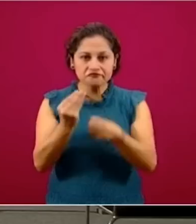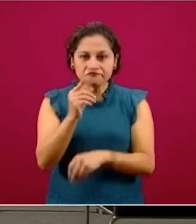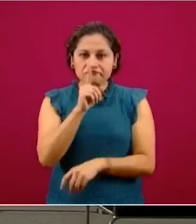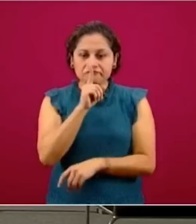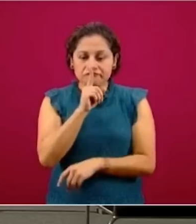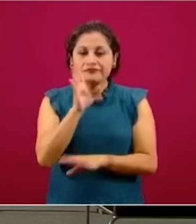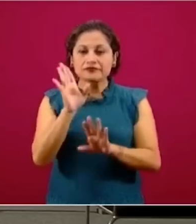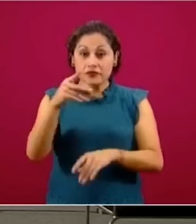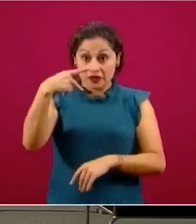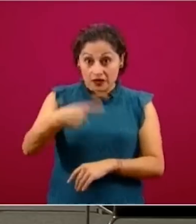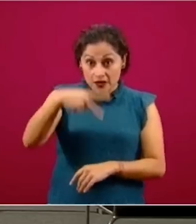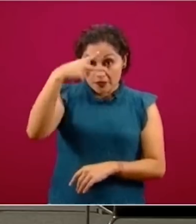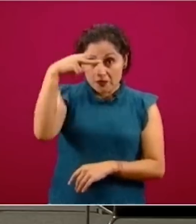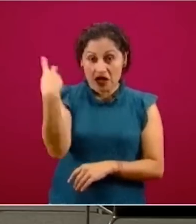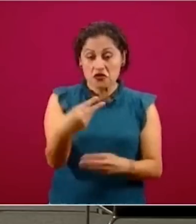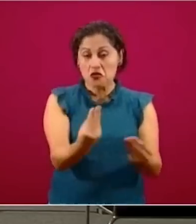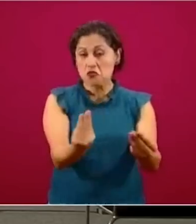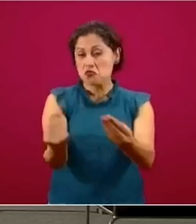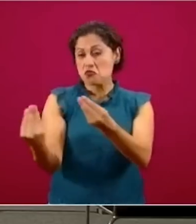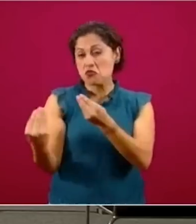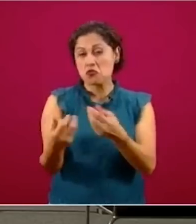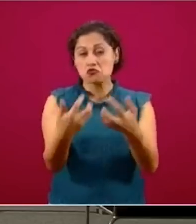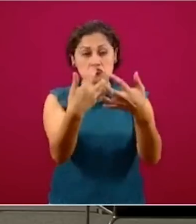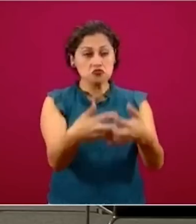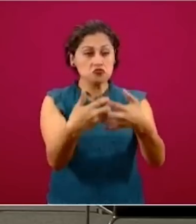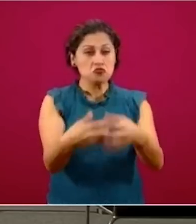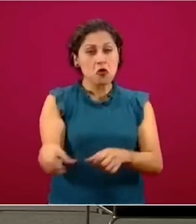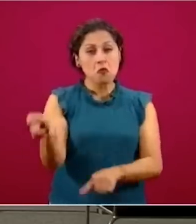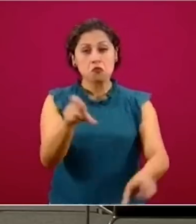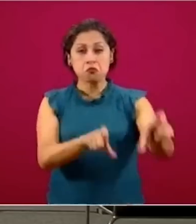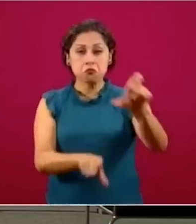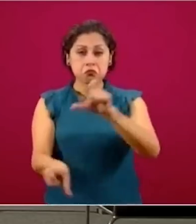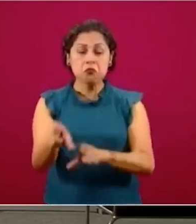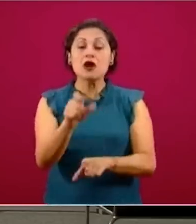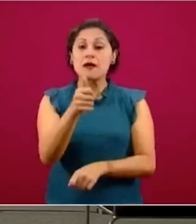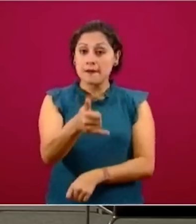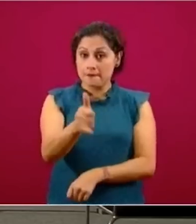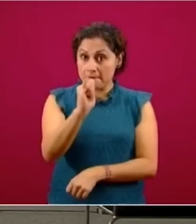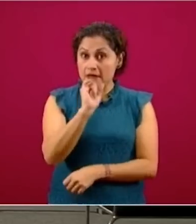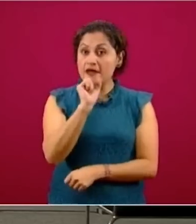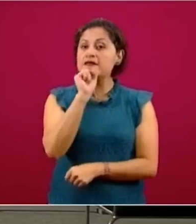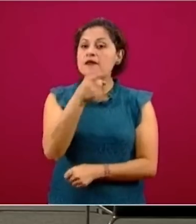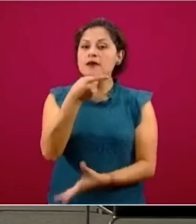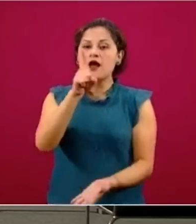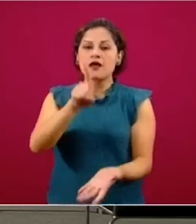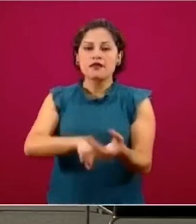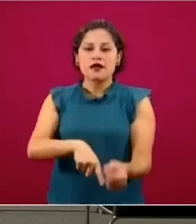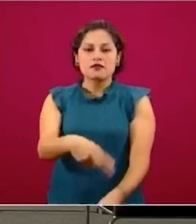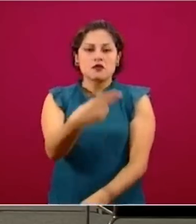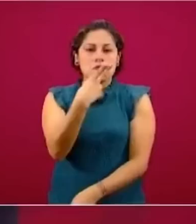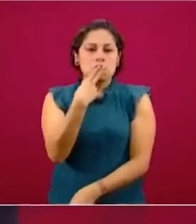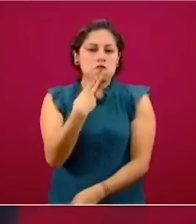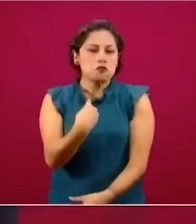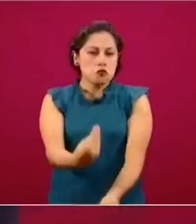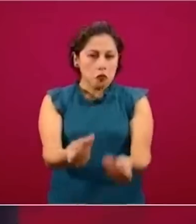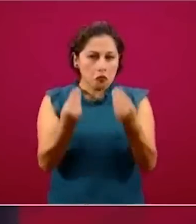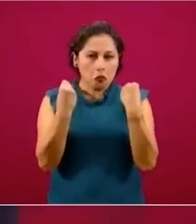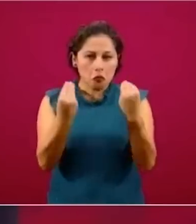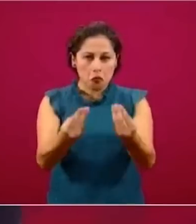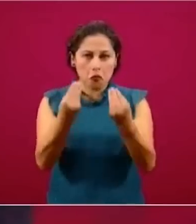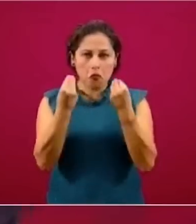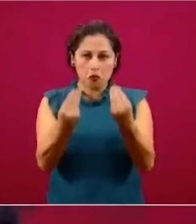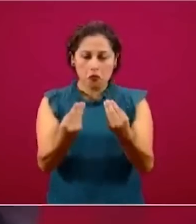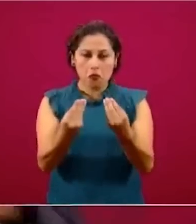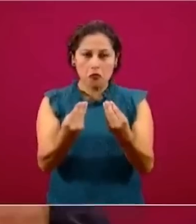industrializados y bebidas también, como las bebidas azucaradas, que tienen enormes concentraciones de